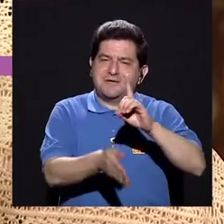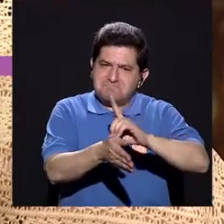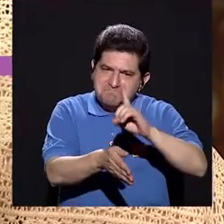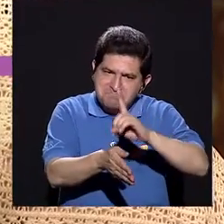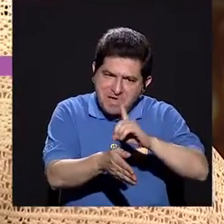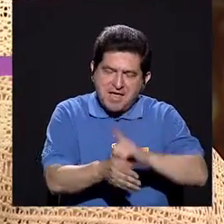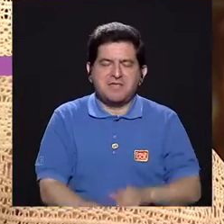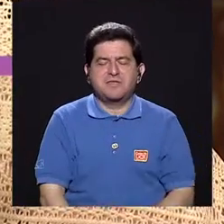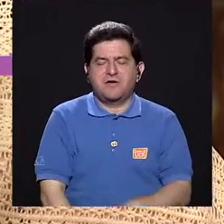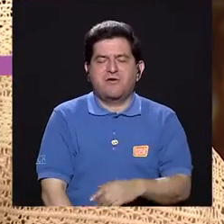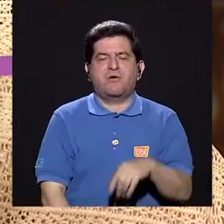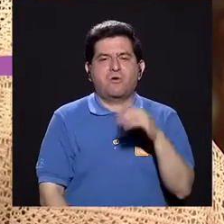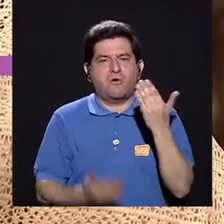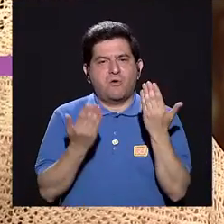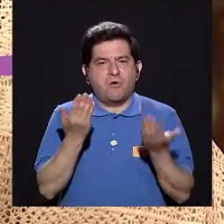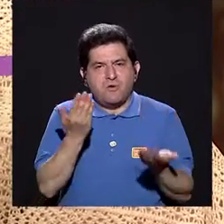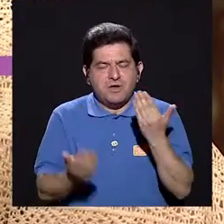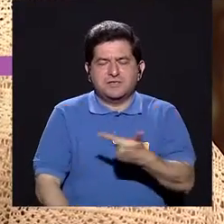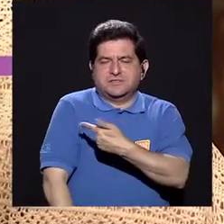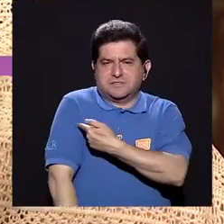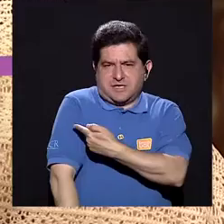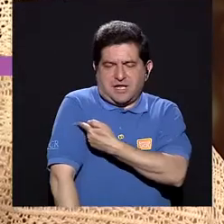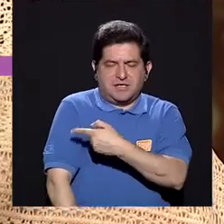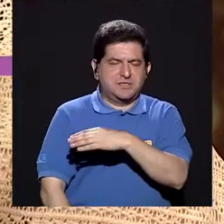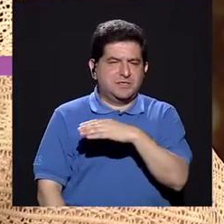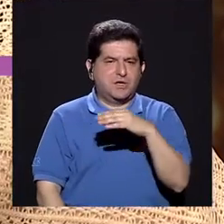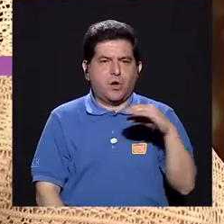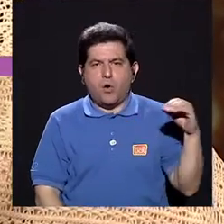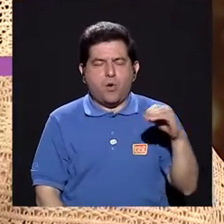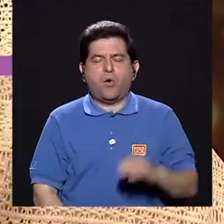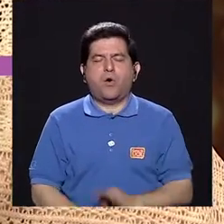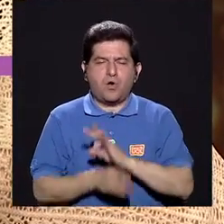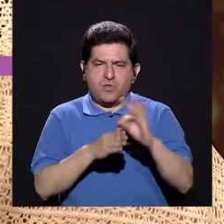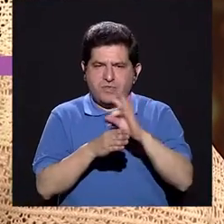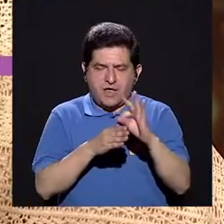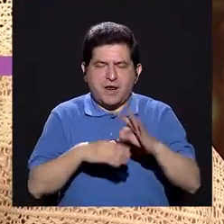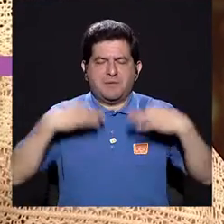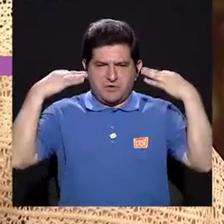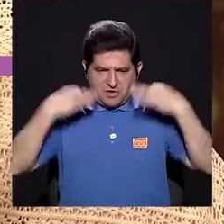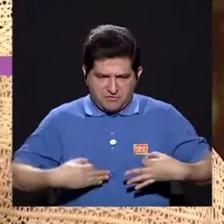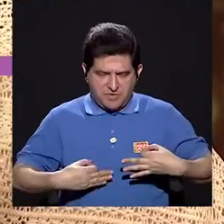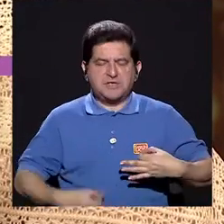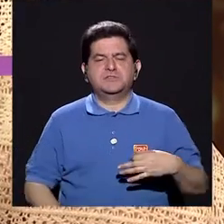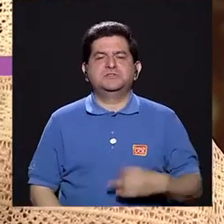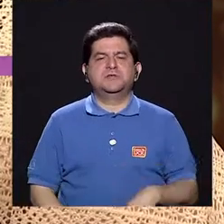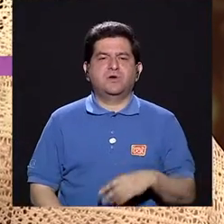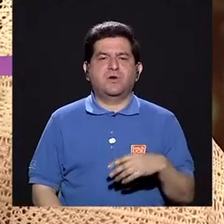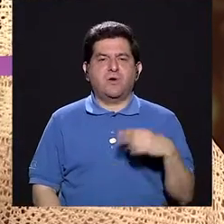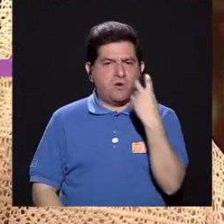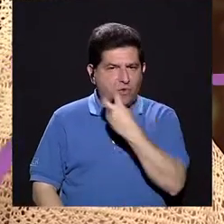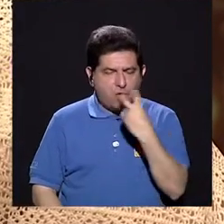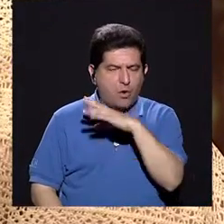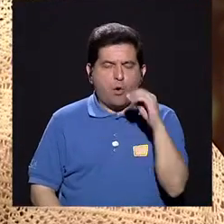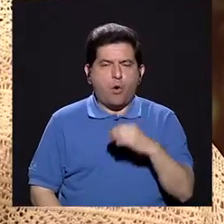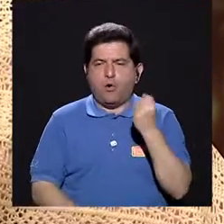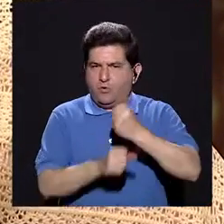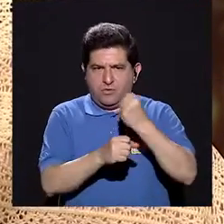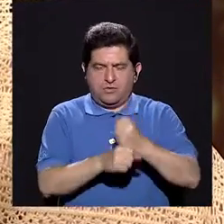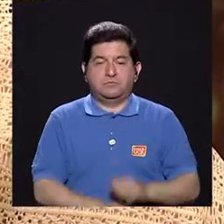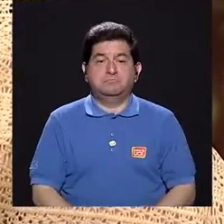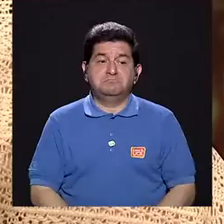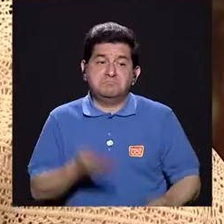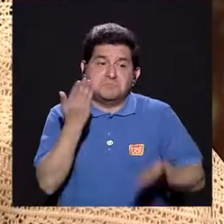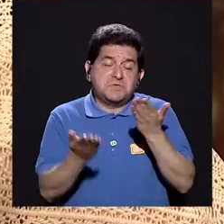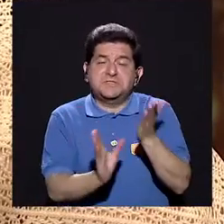enfermero, un terapeuta físico, de lenguaje, ocupacional, puede ser un